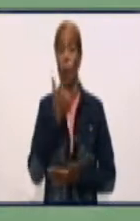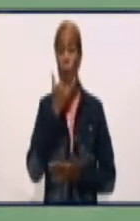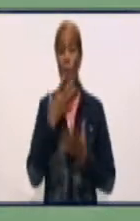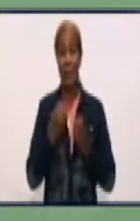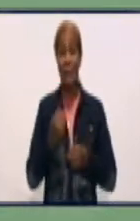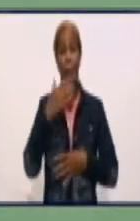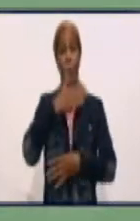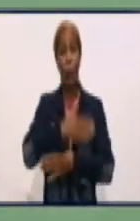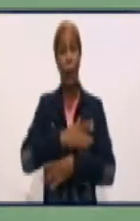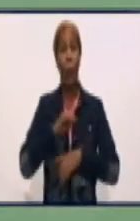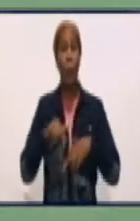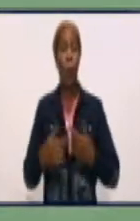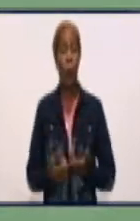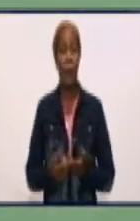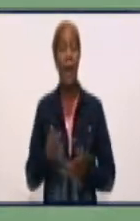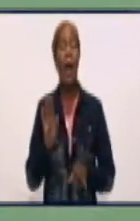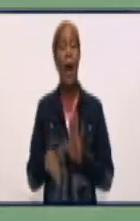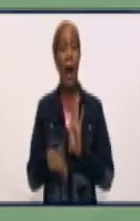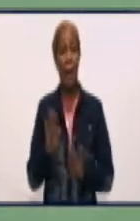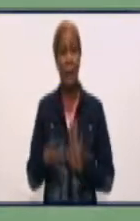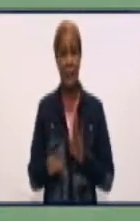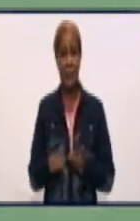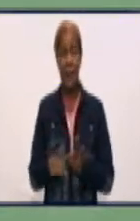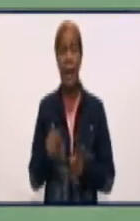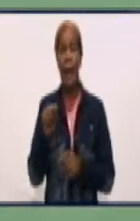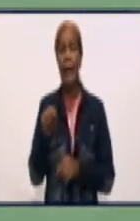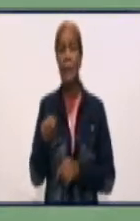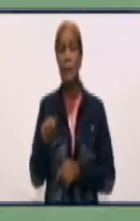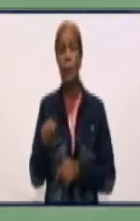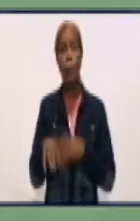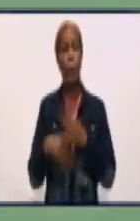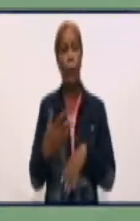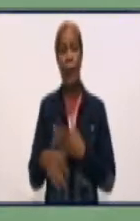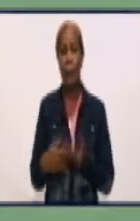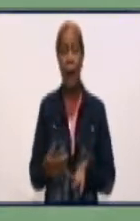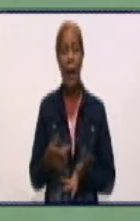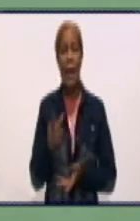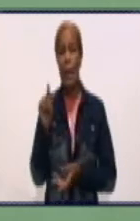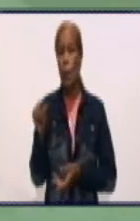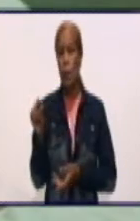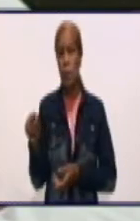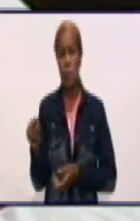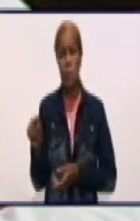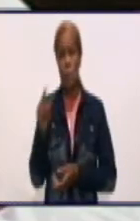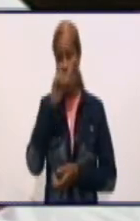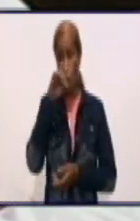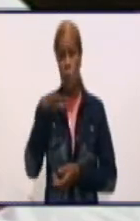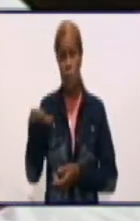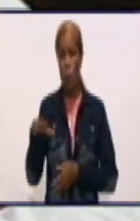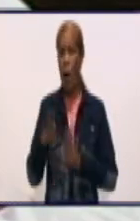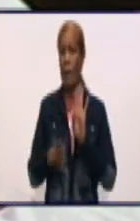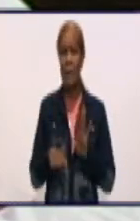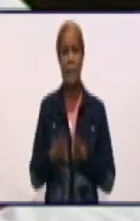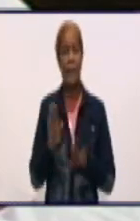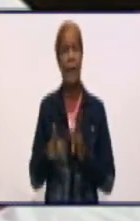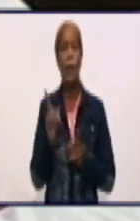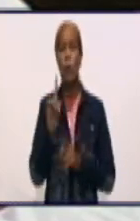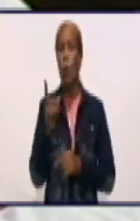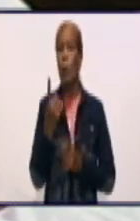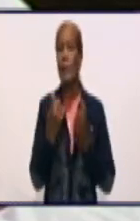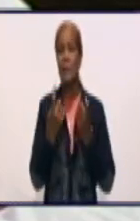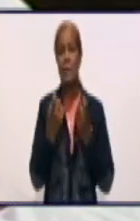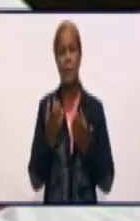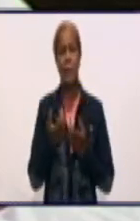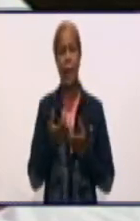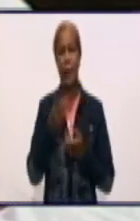los niños no necesitan hospitalización. Y entonces, ¿qué hacemos? Tenemos que ingresar a pacientes que normalmente no tienen criterios